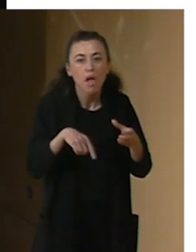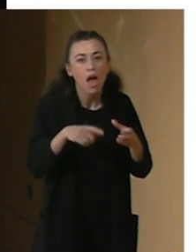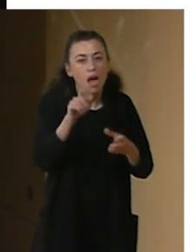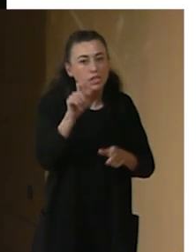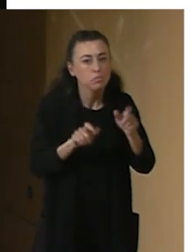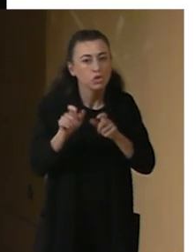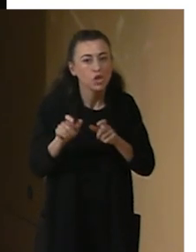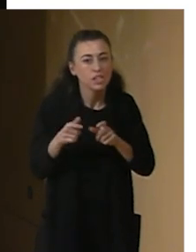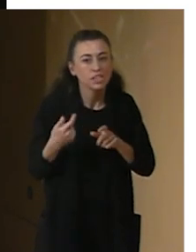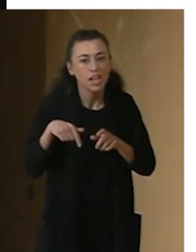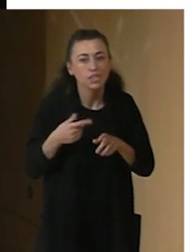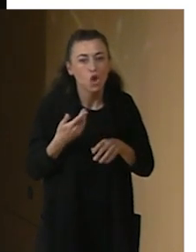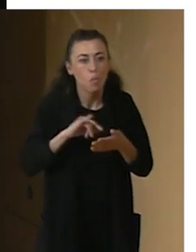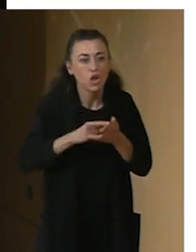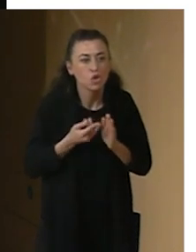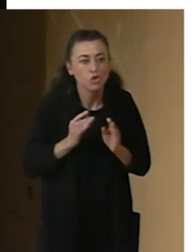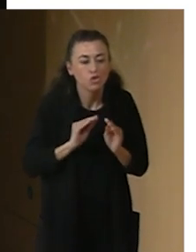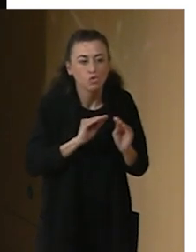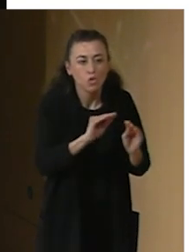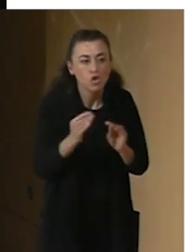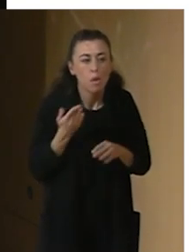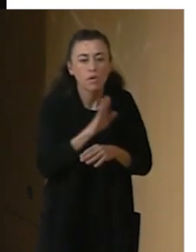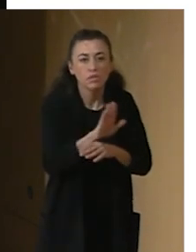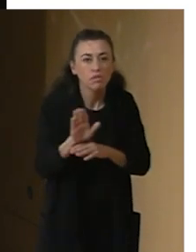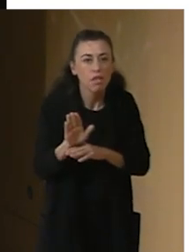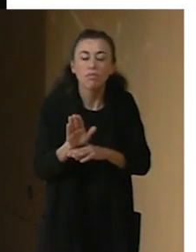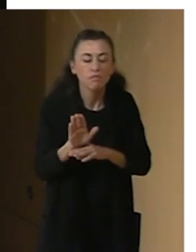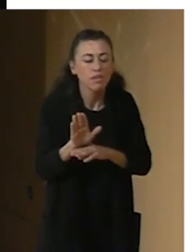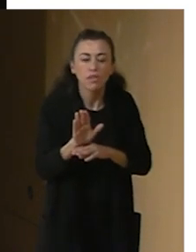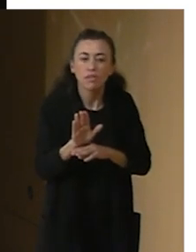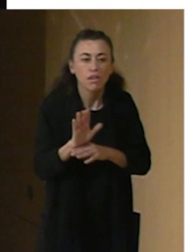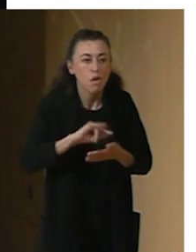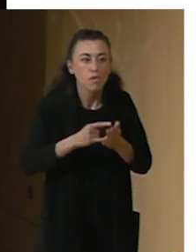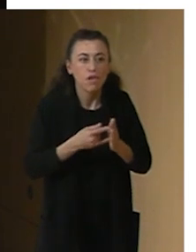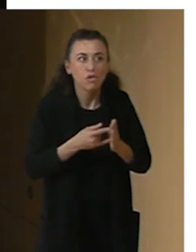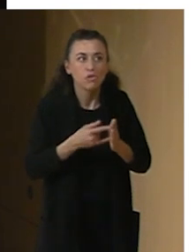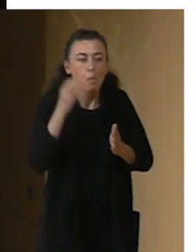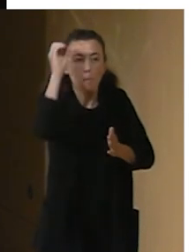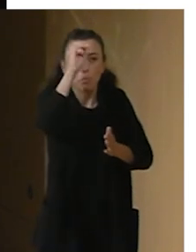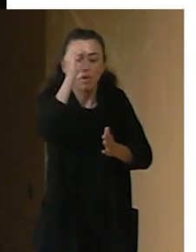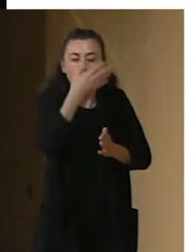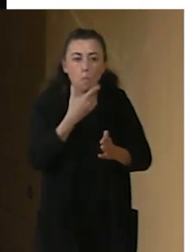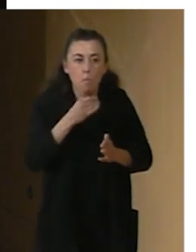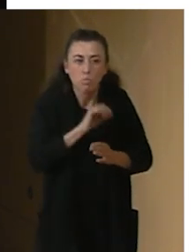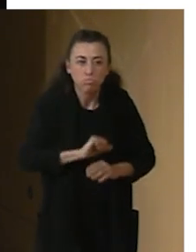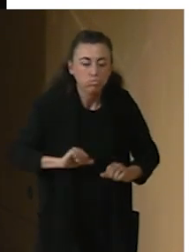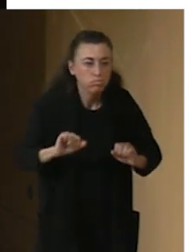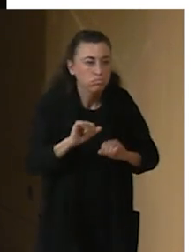presentado estos proyectos que me parecen absolutamente maravillosos y de los que continúan aprendiendo.